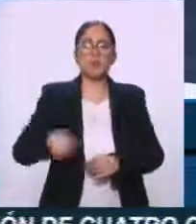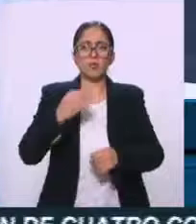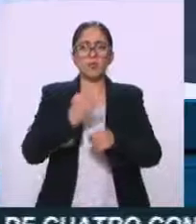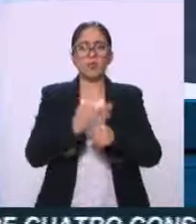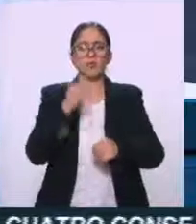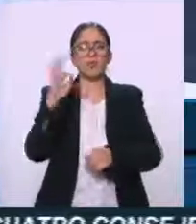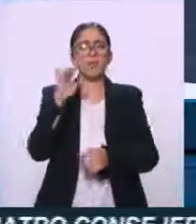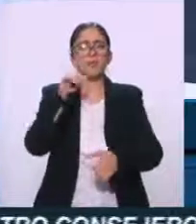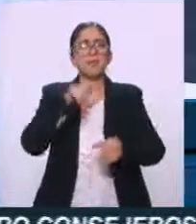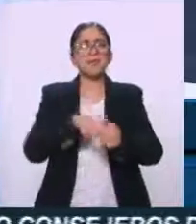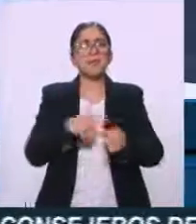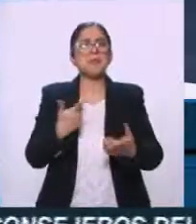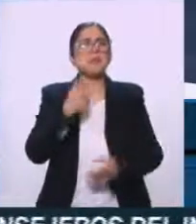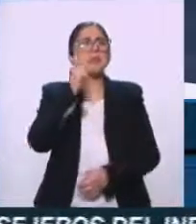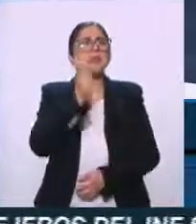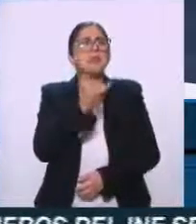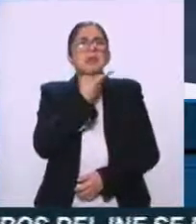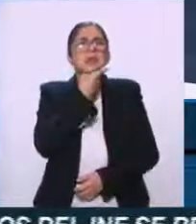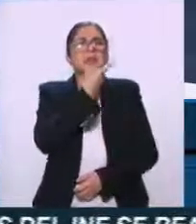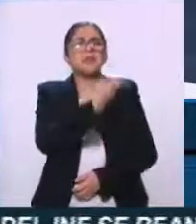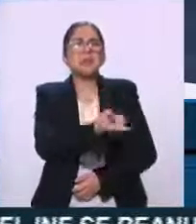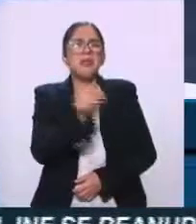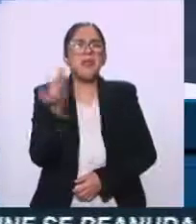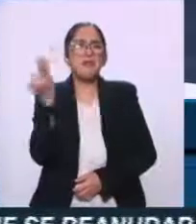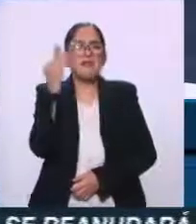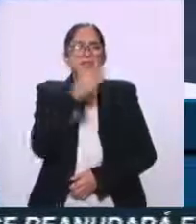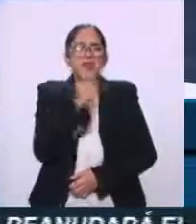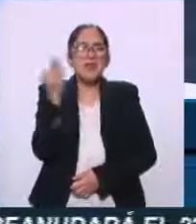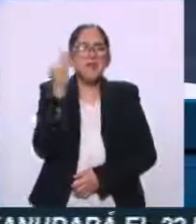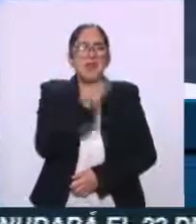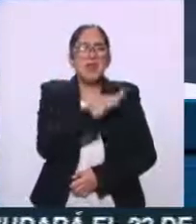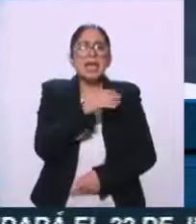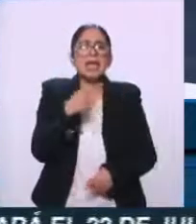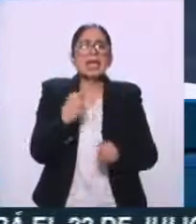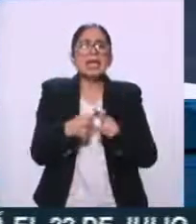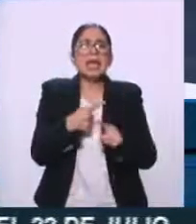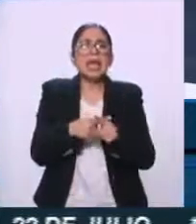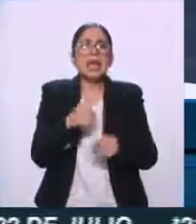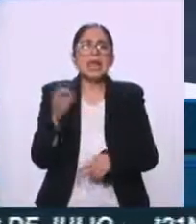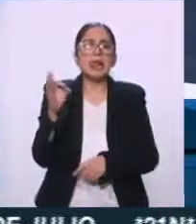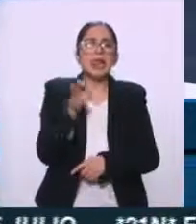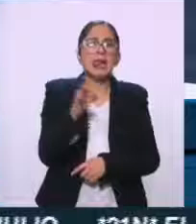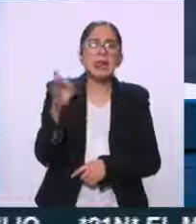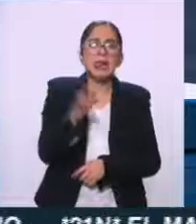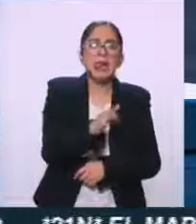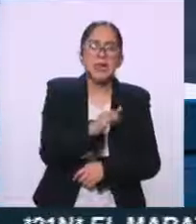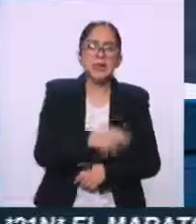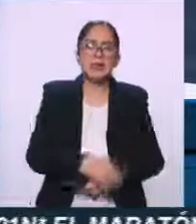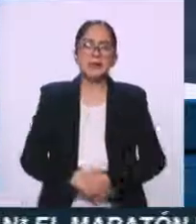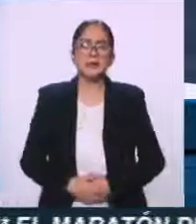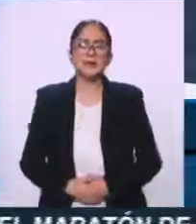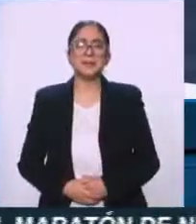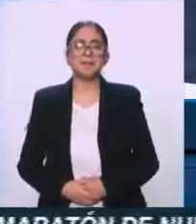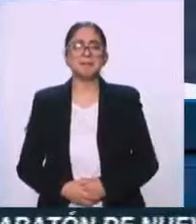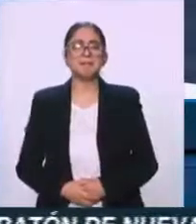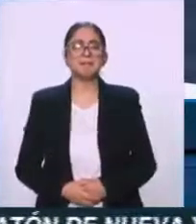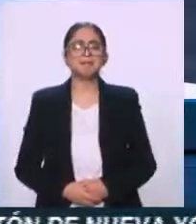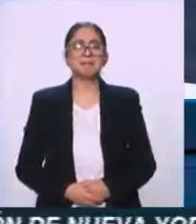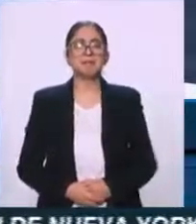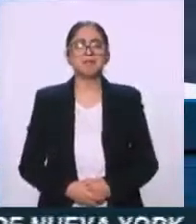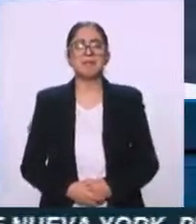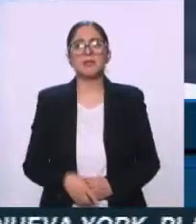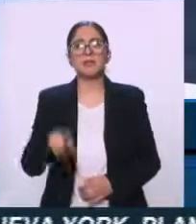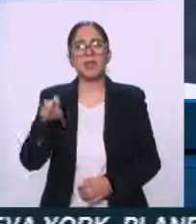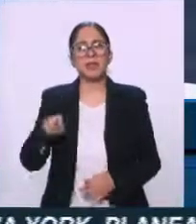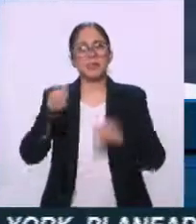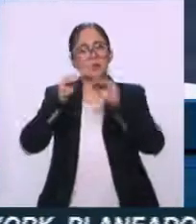estos mensajes? ¿Qué dicen estos bots? Pero sobre todo, ¿quién está detrás de ellos? Pues son unas cuentas de supuestos anónimos.